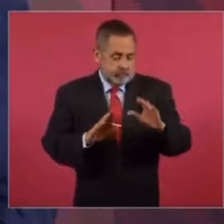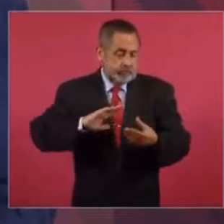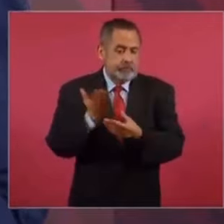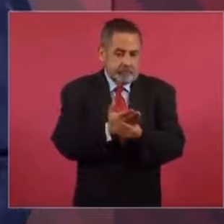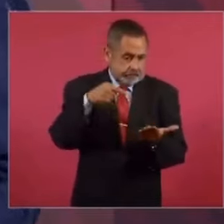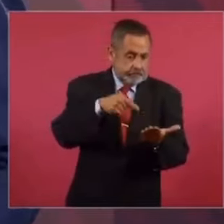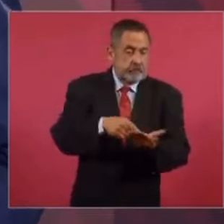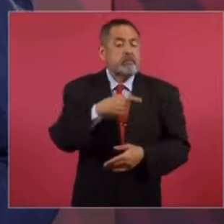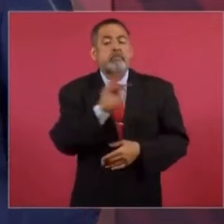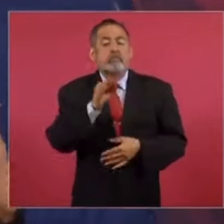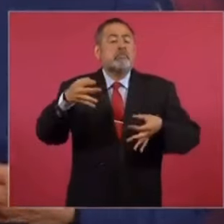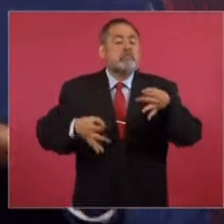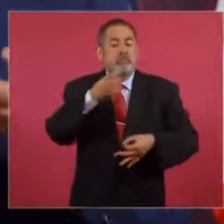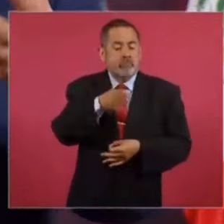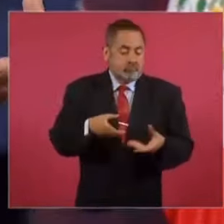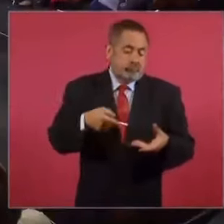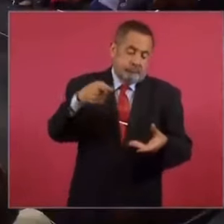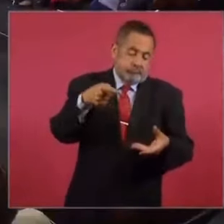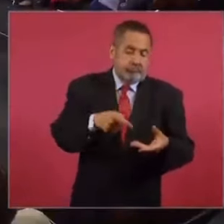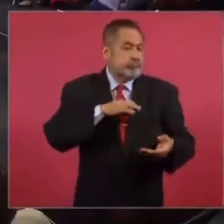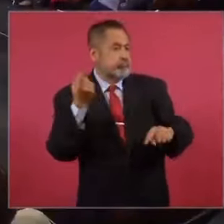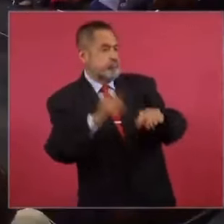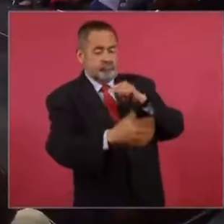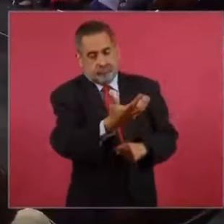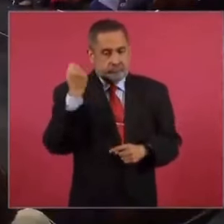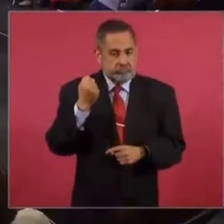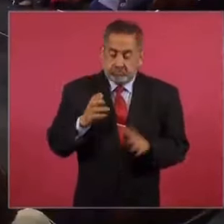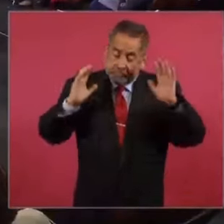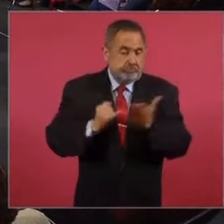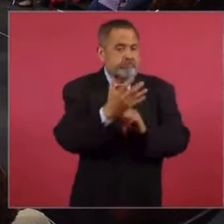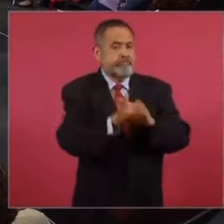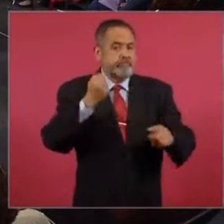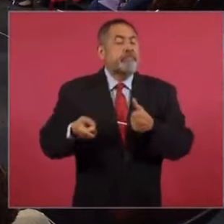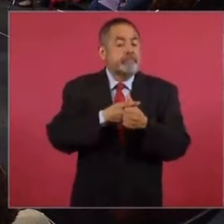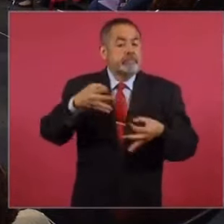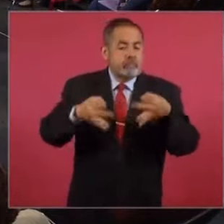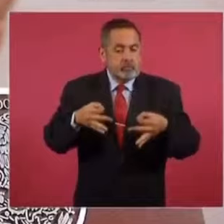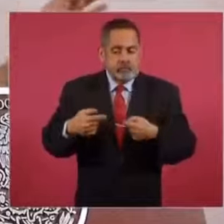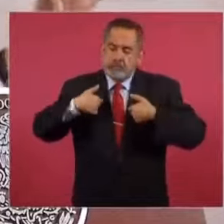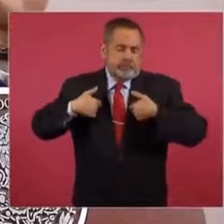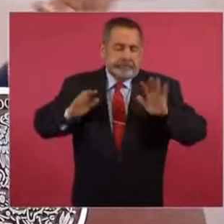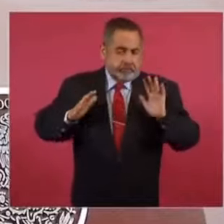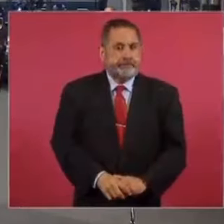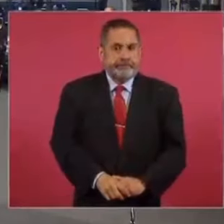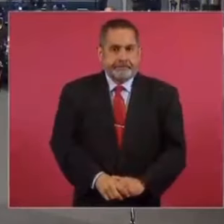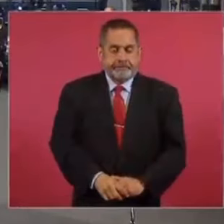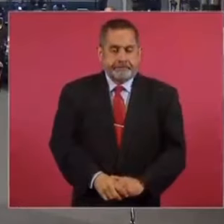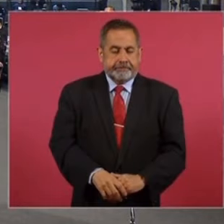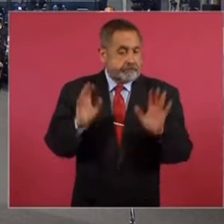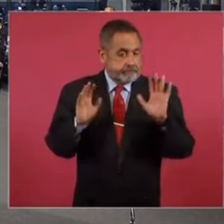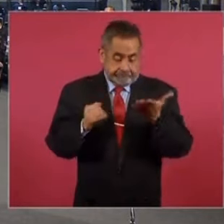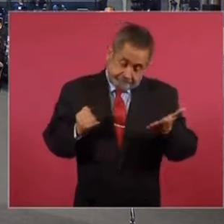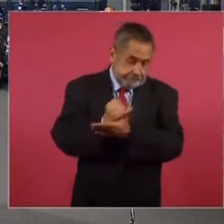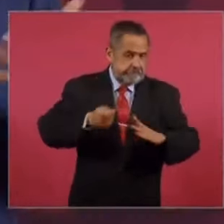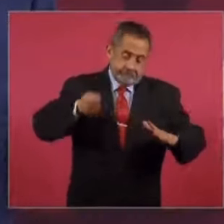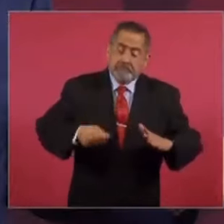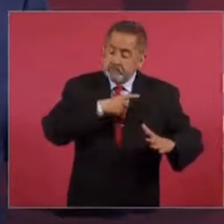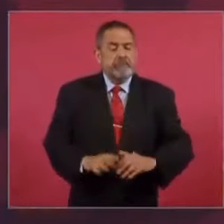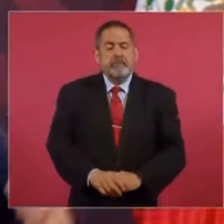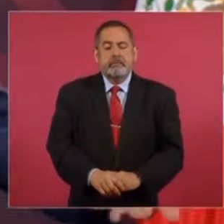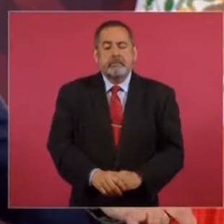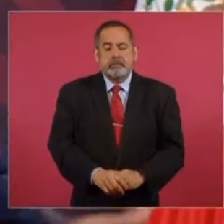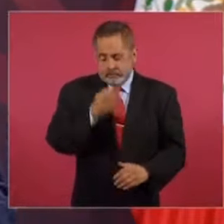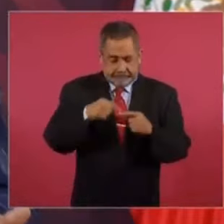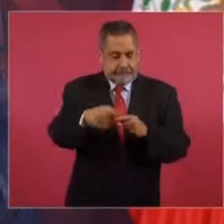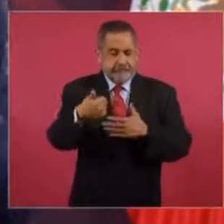expediente. Si el juez dice, en efecto, esto se le puede quitar, se le quita, pero ya el juez. Ya nosotros, ya cumplimos. Pero que se va a resolver, se tiene que resolver.